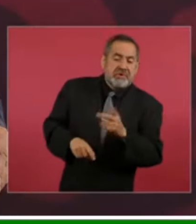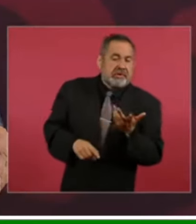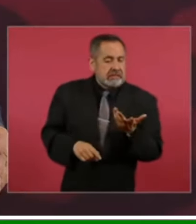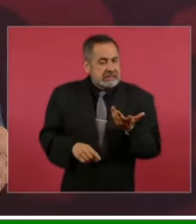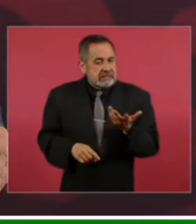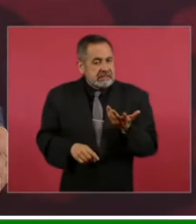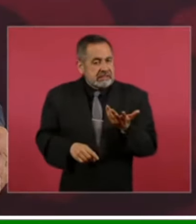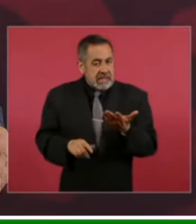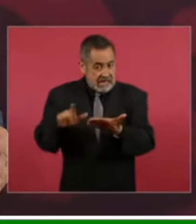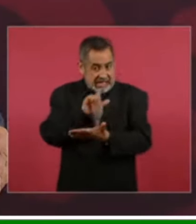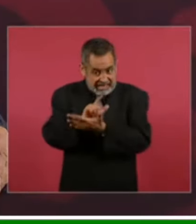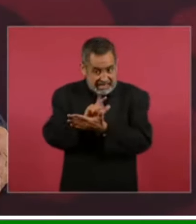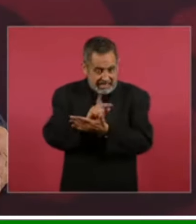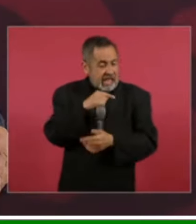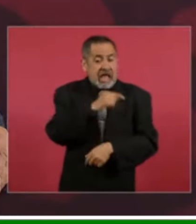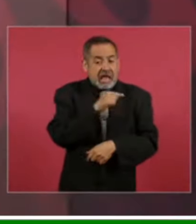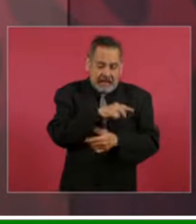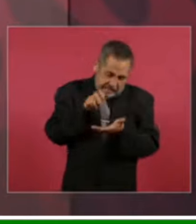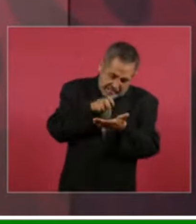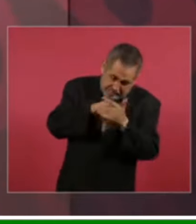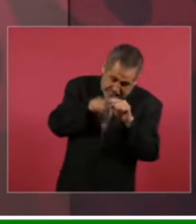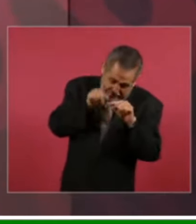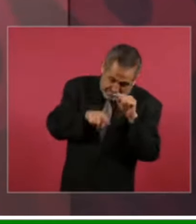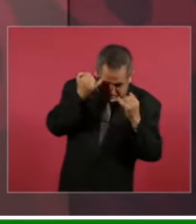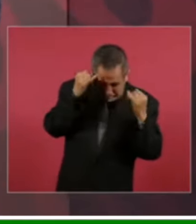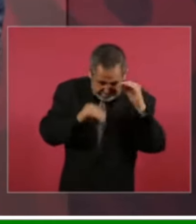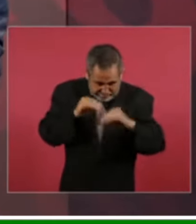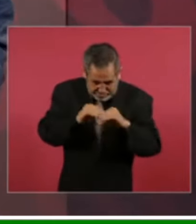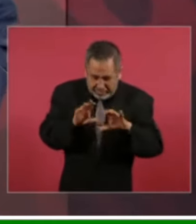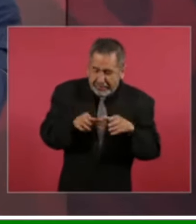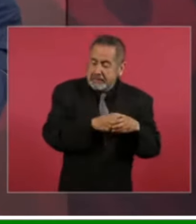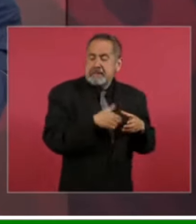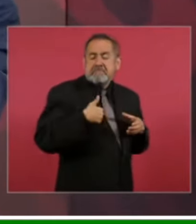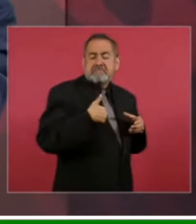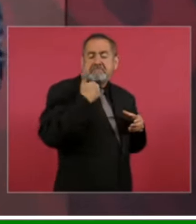modificaron el marco legal para beneficio de una minoría